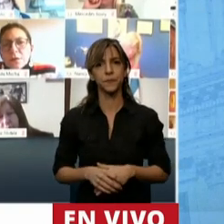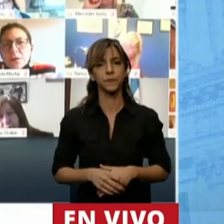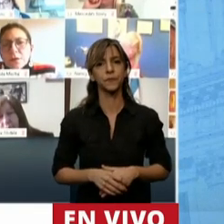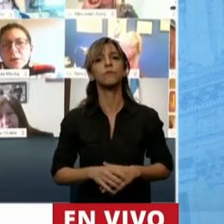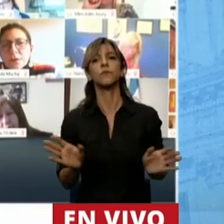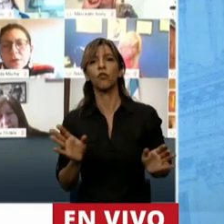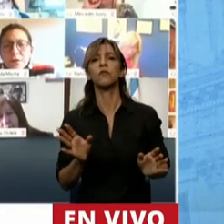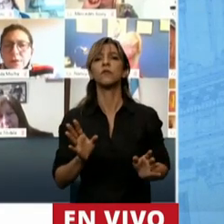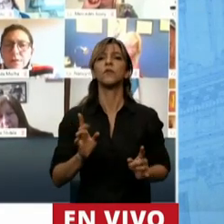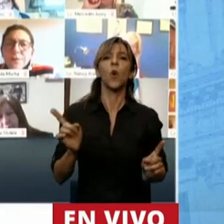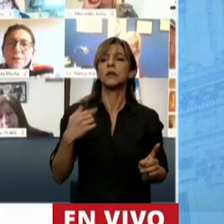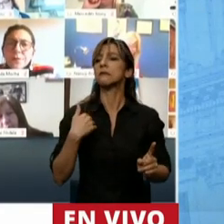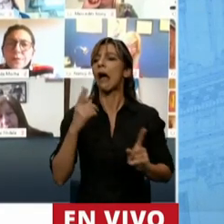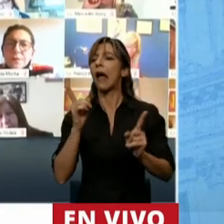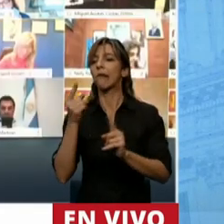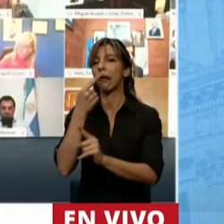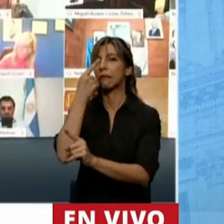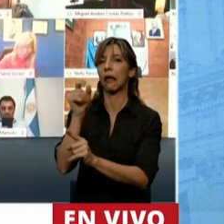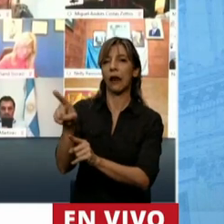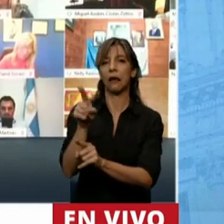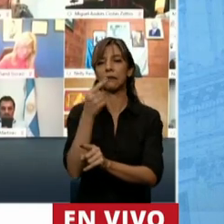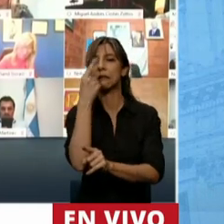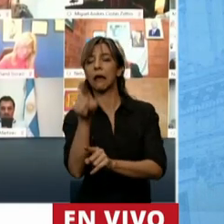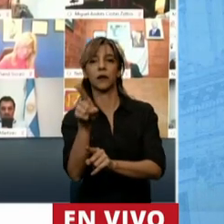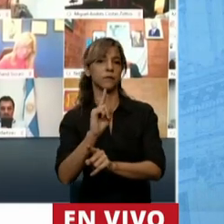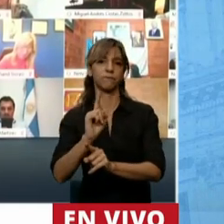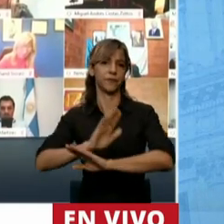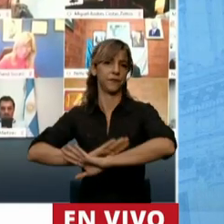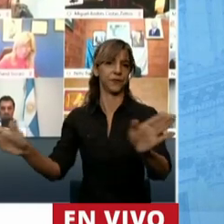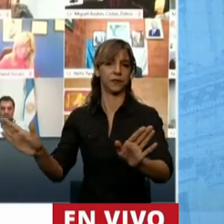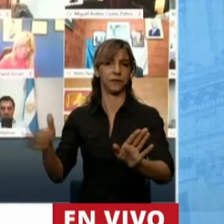intereses que tiene que ir rompiendo para generar esa Argentina de futuro